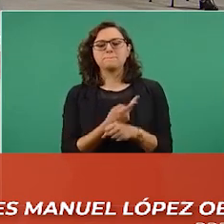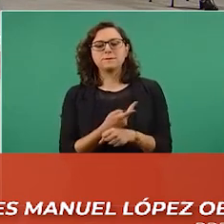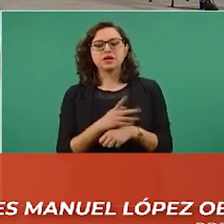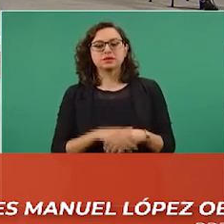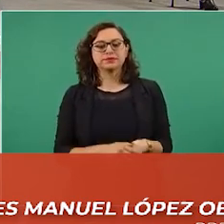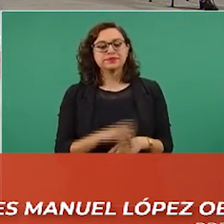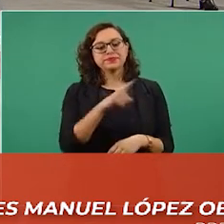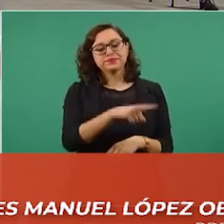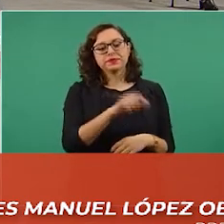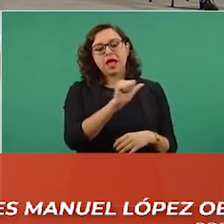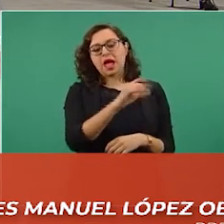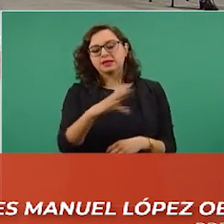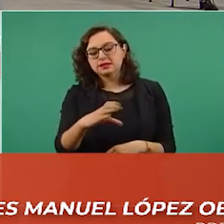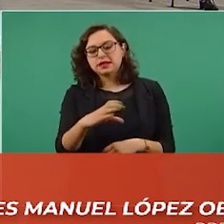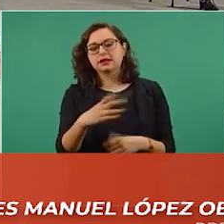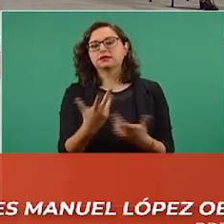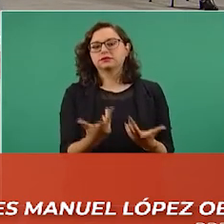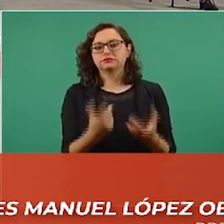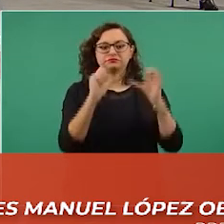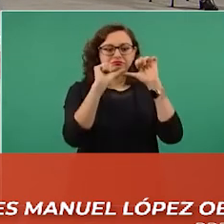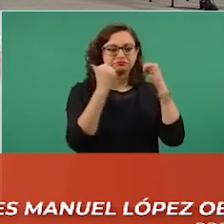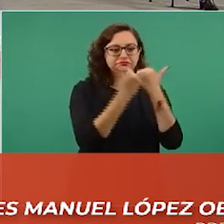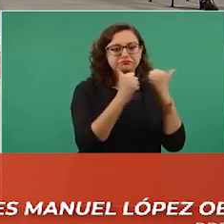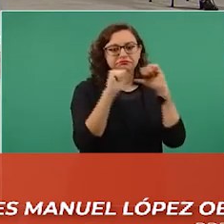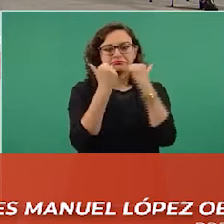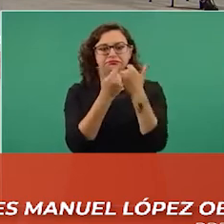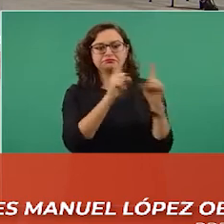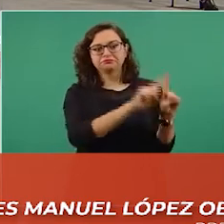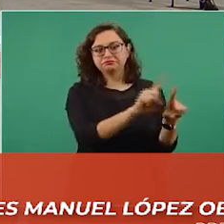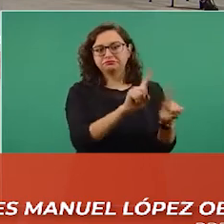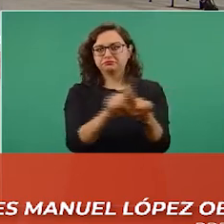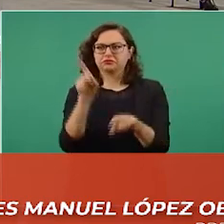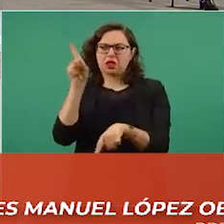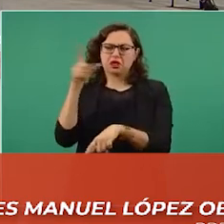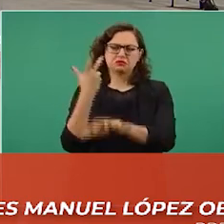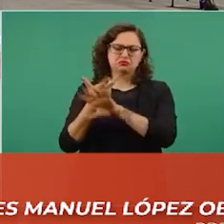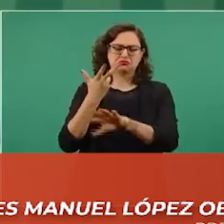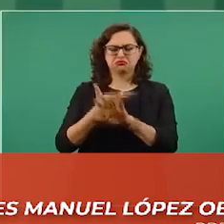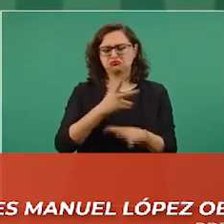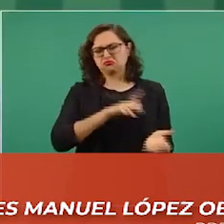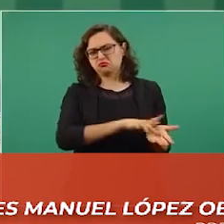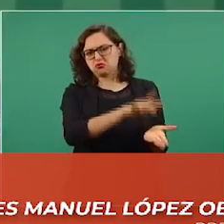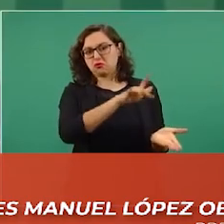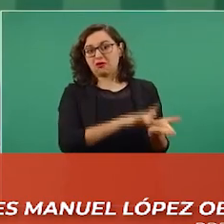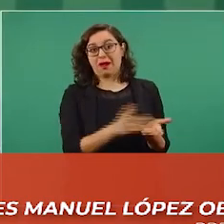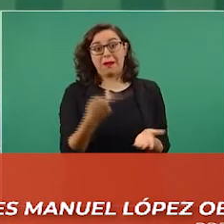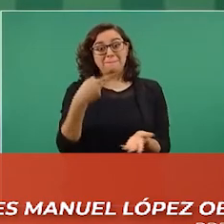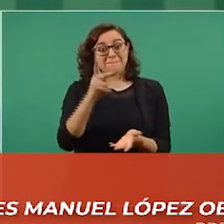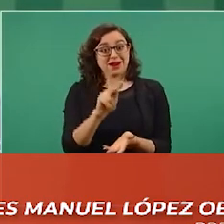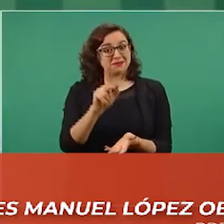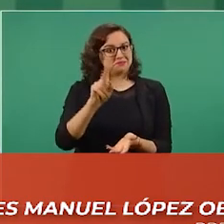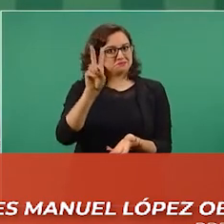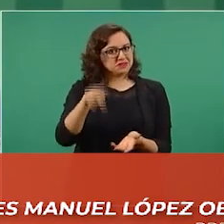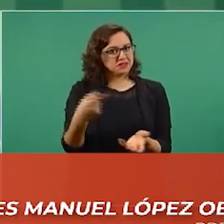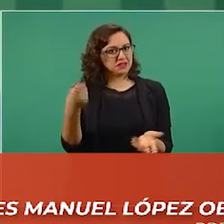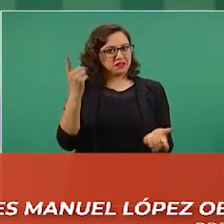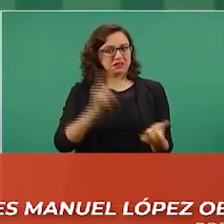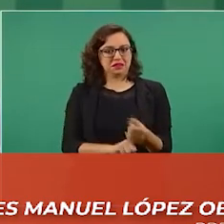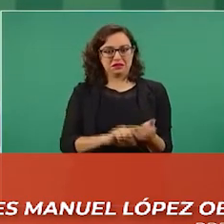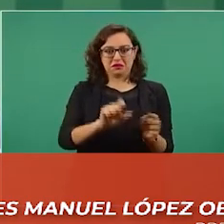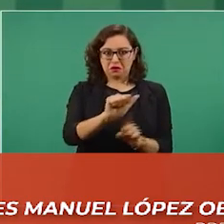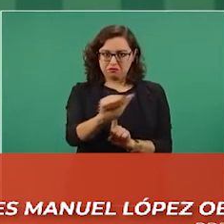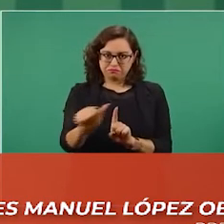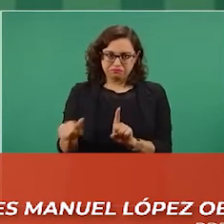llamada sociedad civil, pero lo cierto es que eso es una